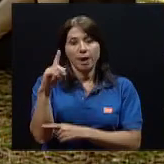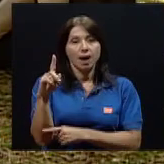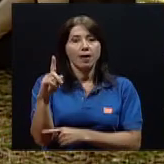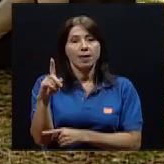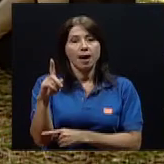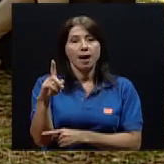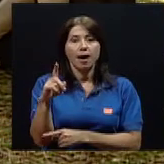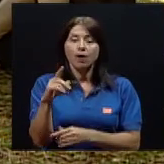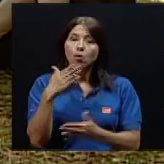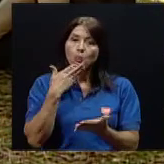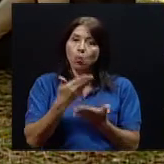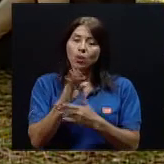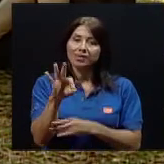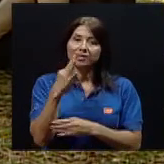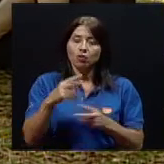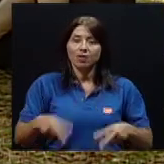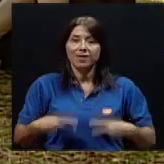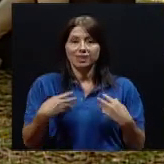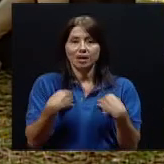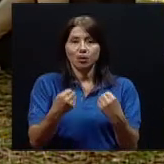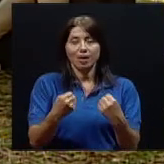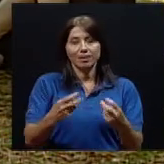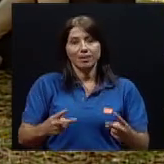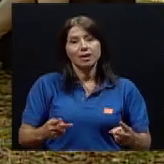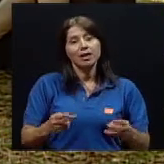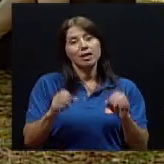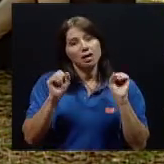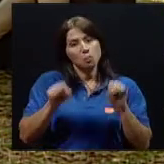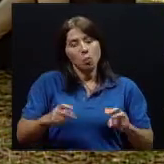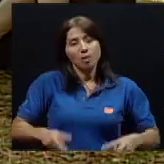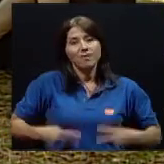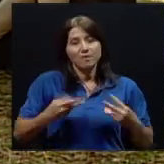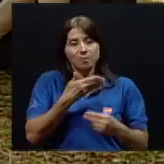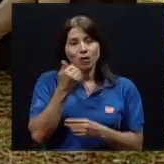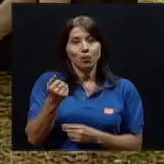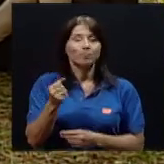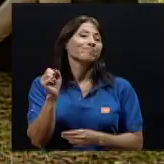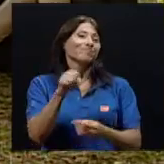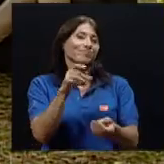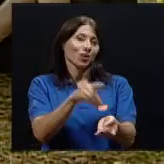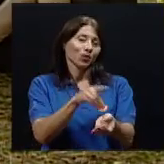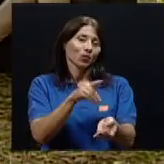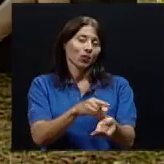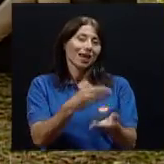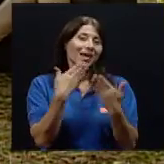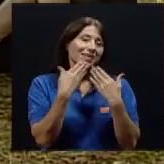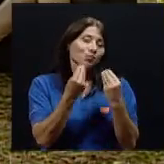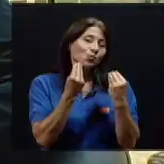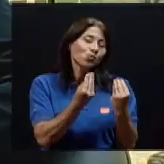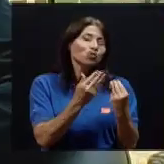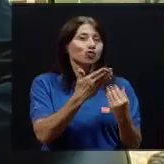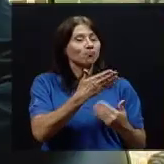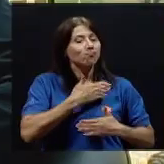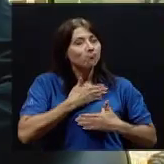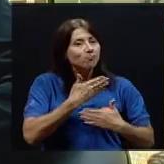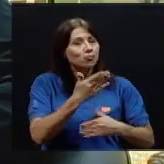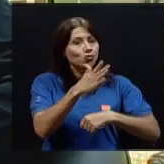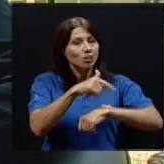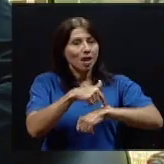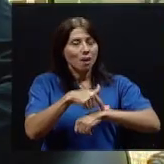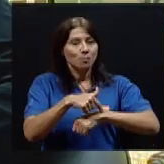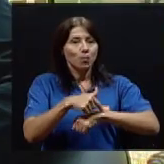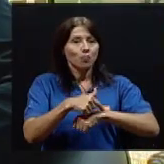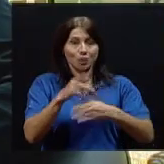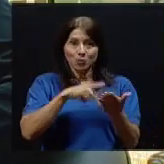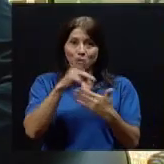un buen estilo de vida saludable, y poder vivir mejor. Así es, doctor, le agradecemos mucho su gentileza, su tiempo por acompañarnos, las puertas